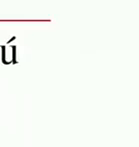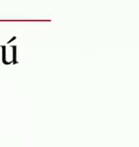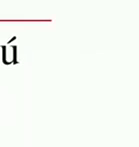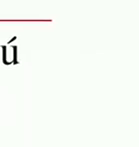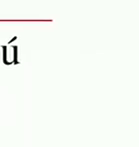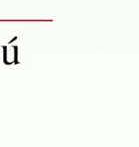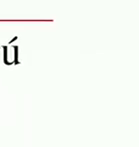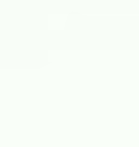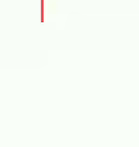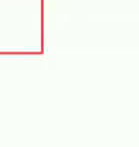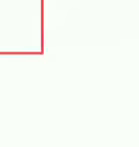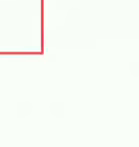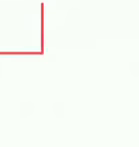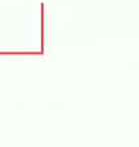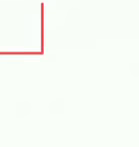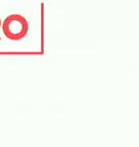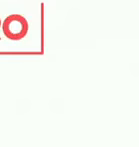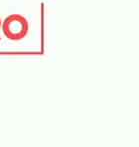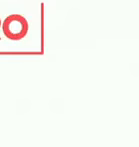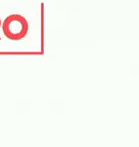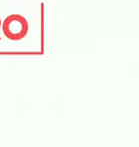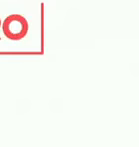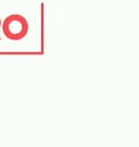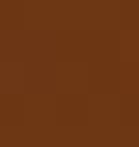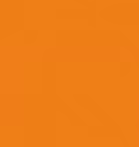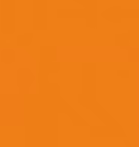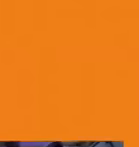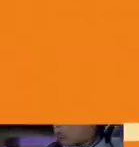Gobierno del Perú. El Perú primero.